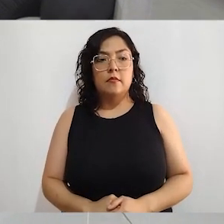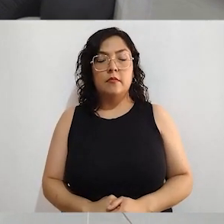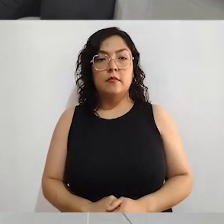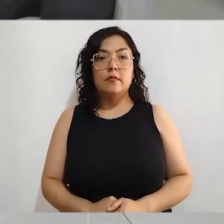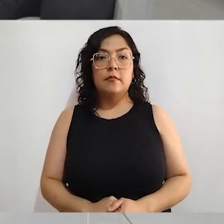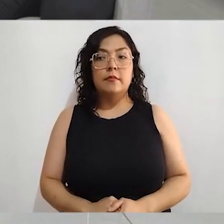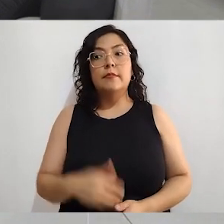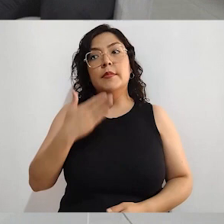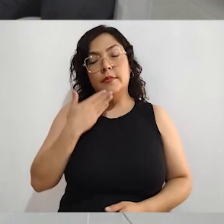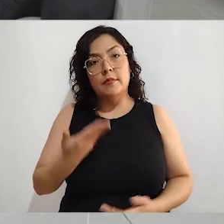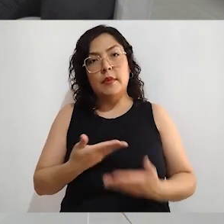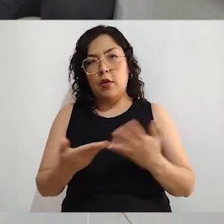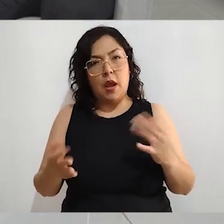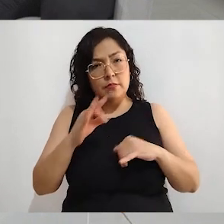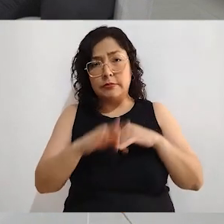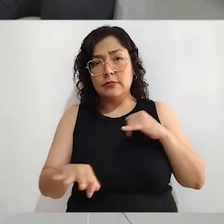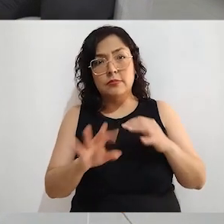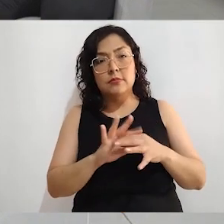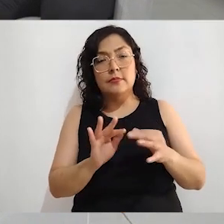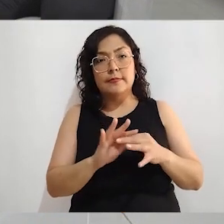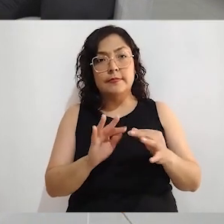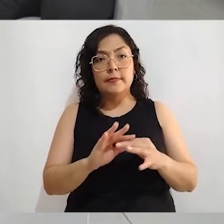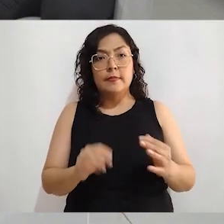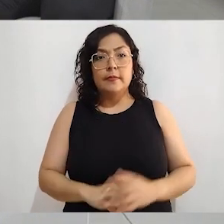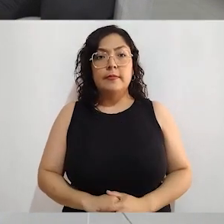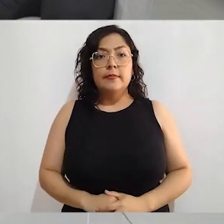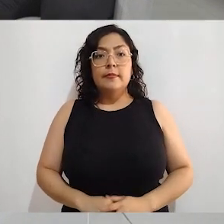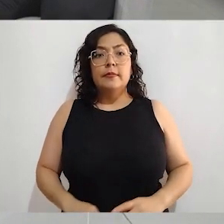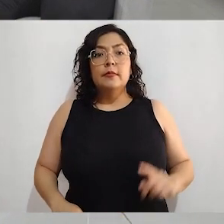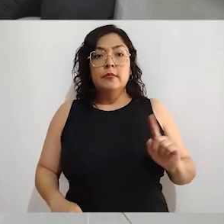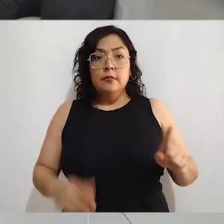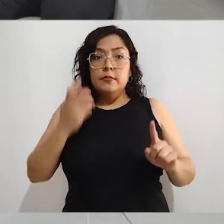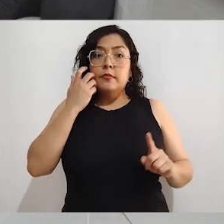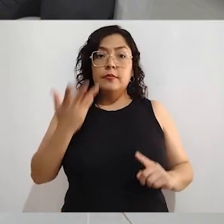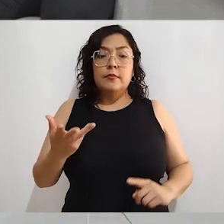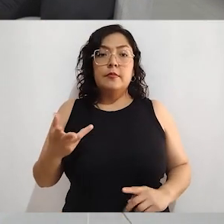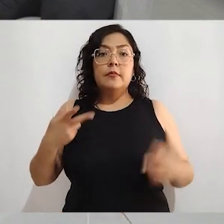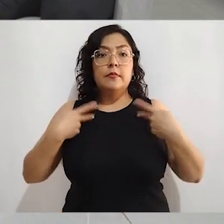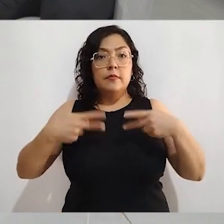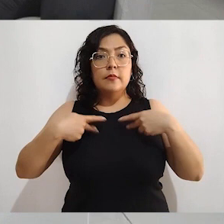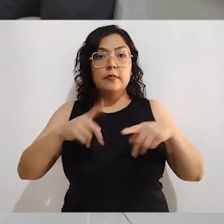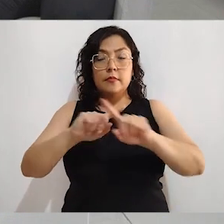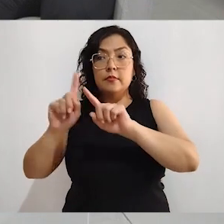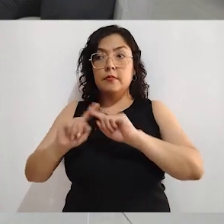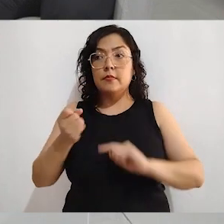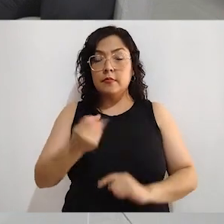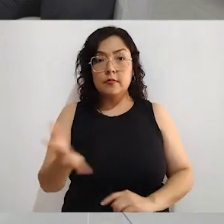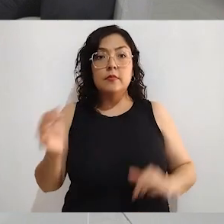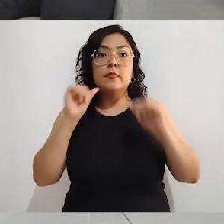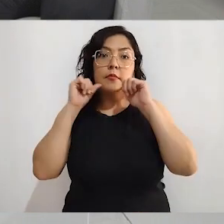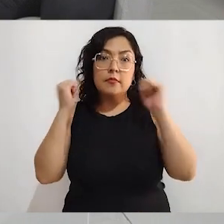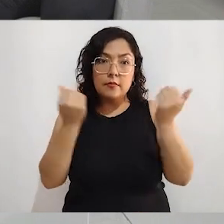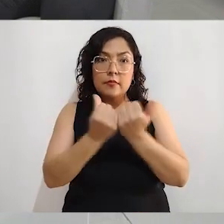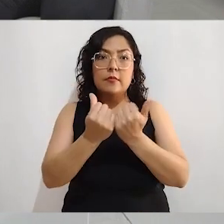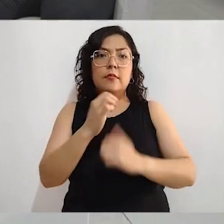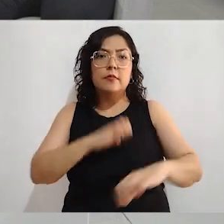parte final de este programa, ¿alguna invitación que quisieras hacerle a otras sociedades civiles,